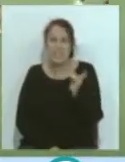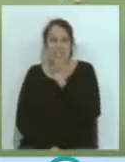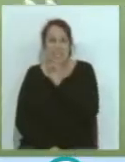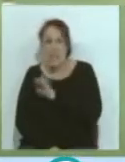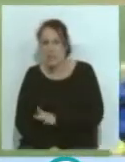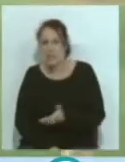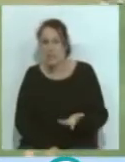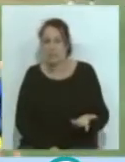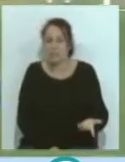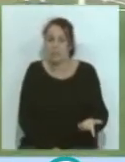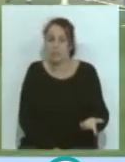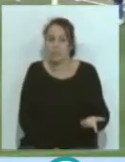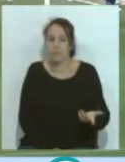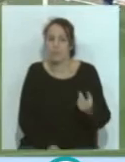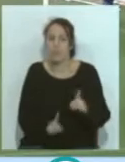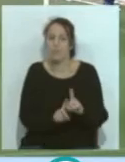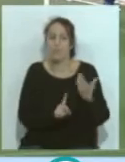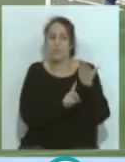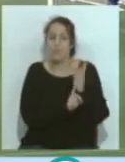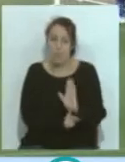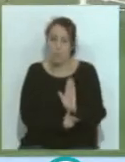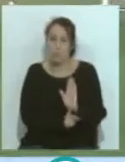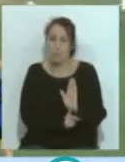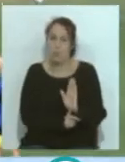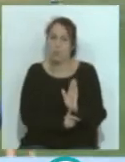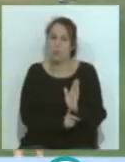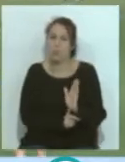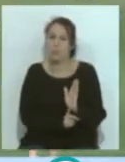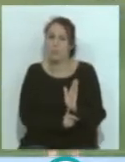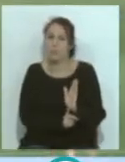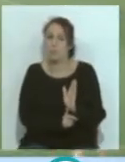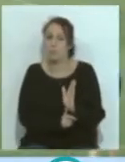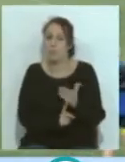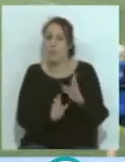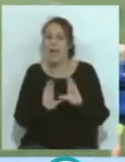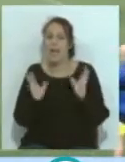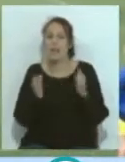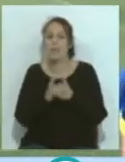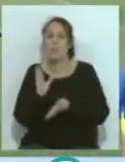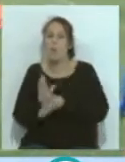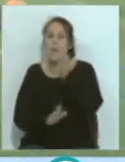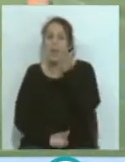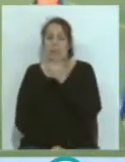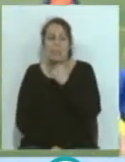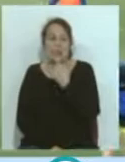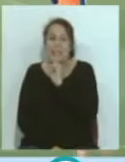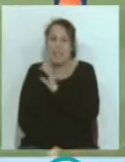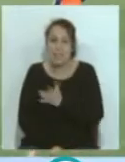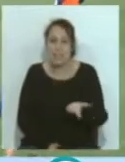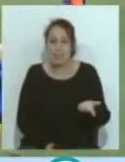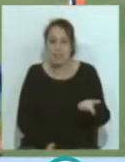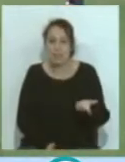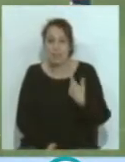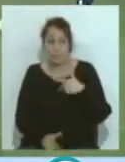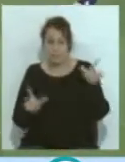sido el que propuso que se retirara el equipo, por lo que hemos visto